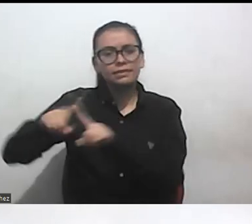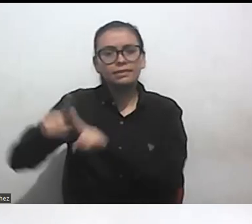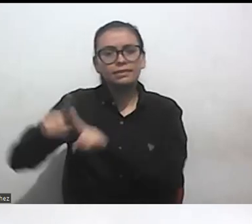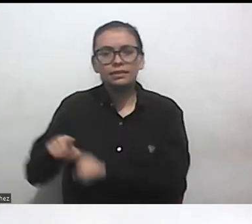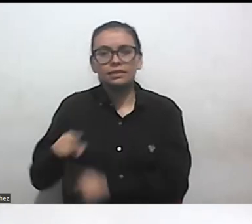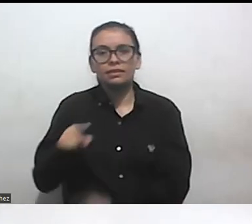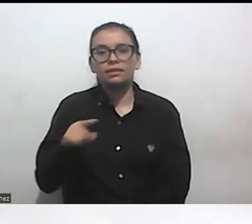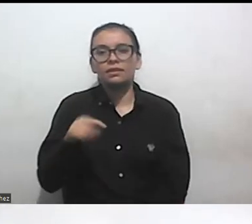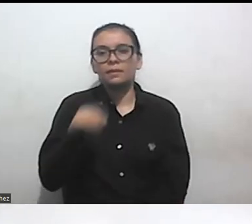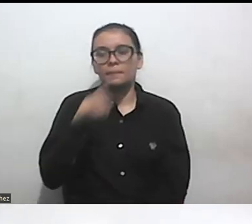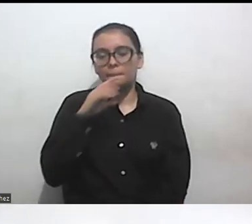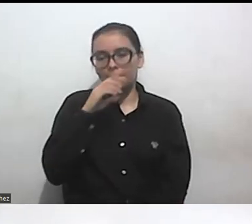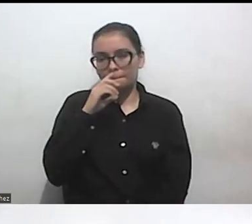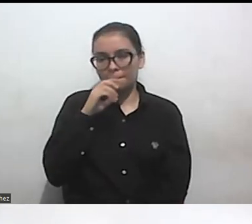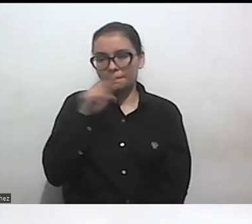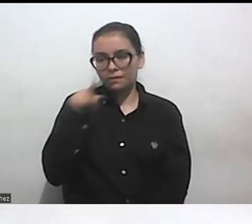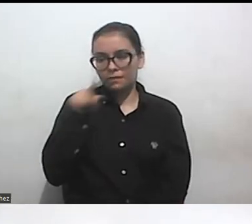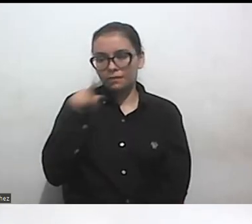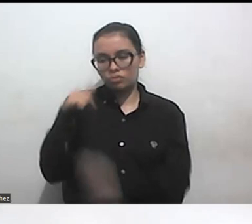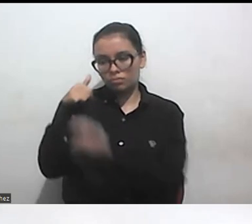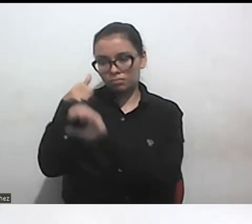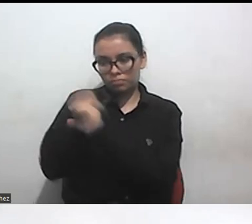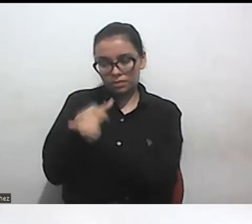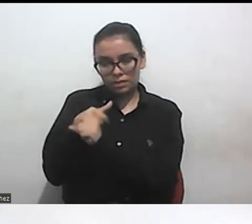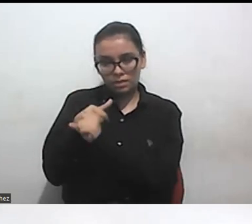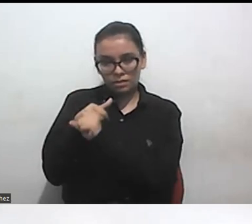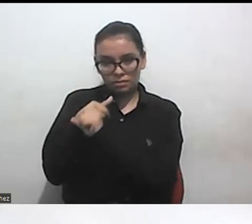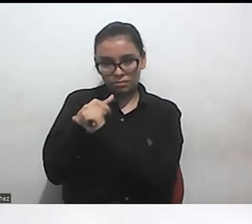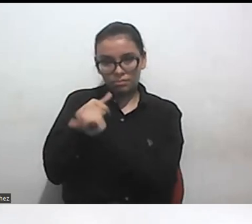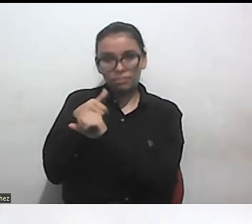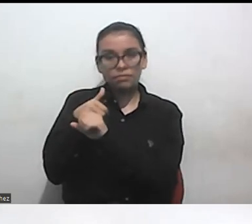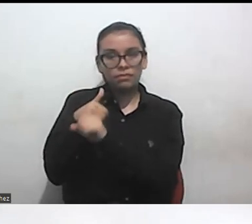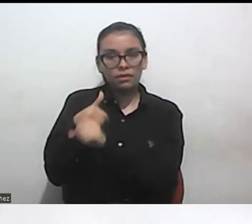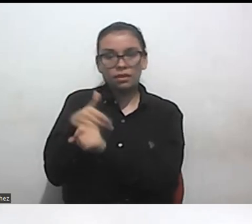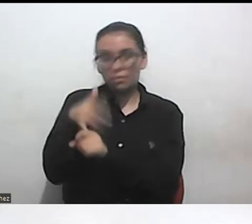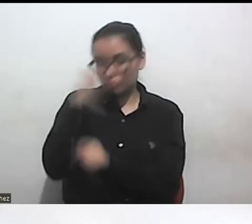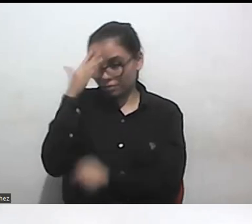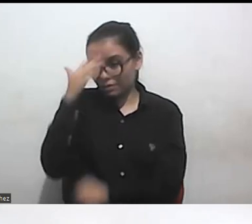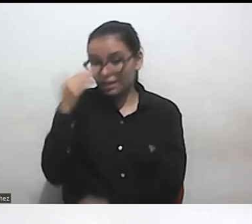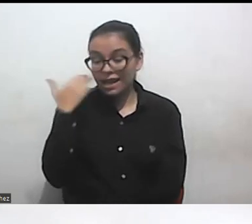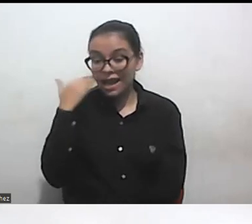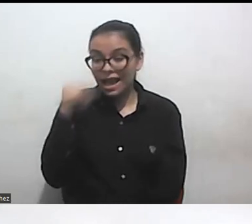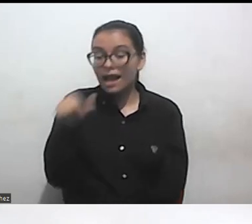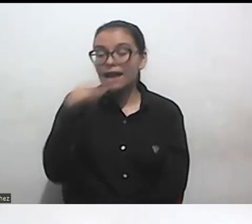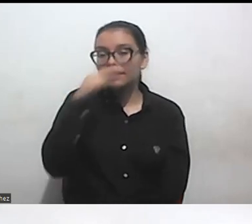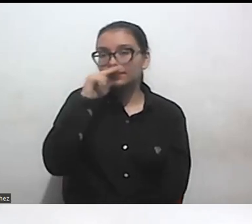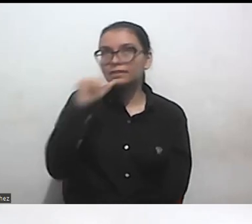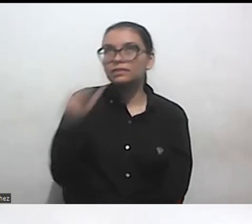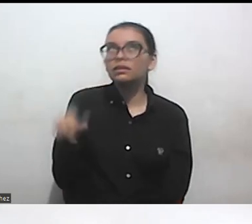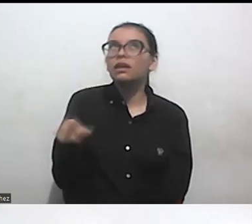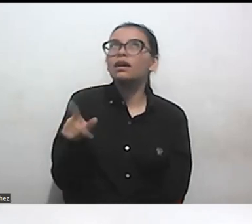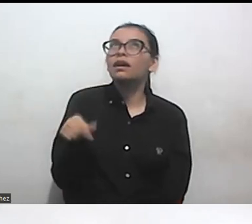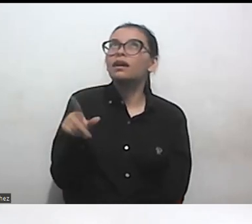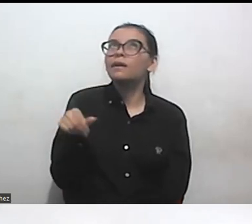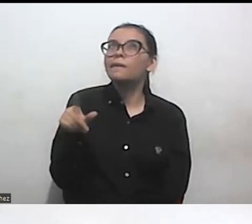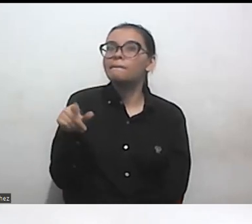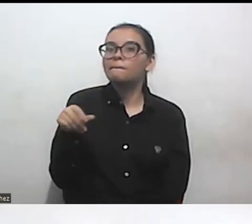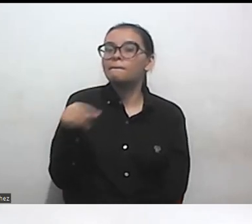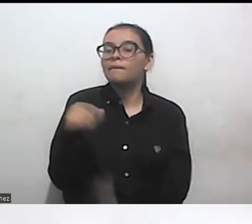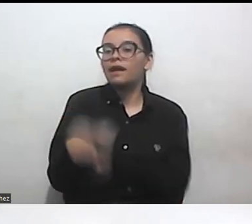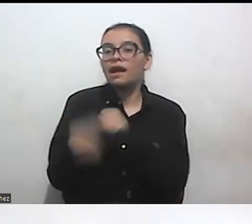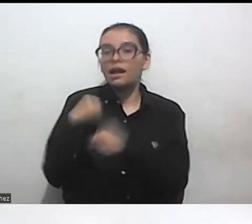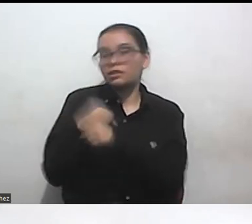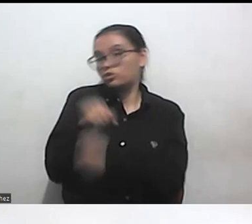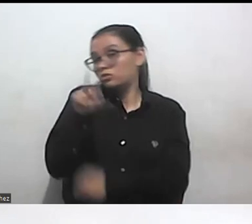abusaron de ella porque era una niña tenía 23 años pero igual ella